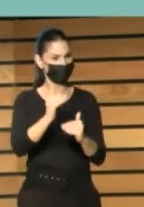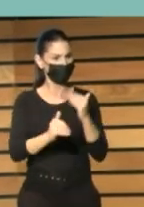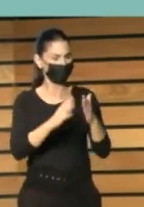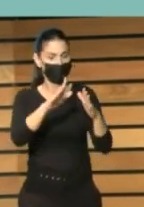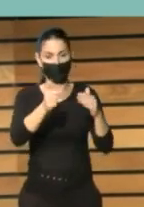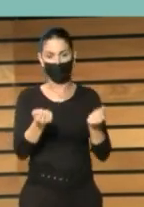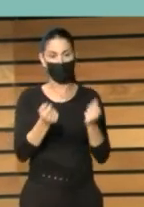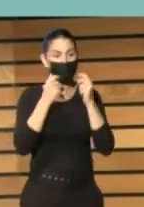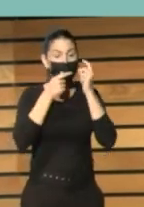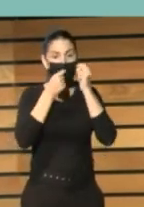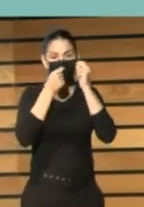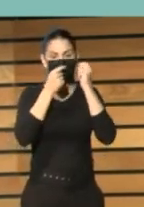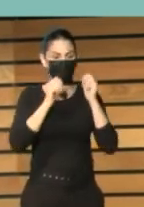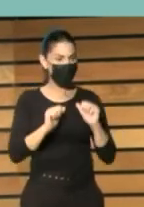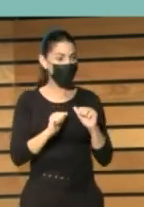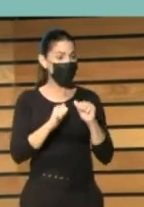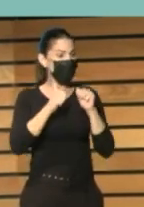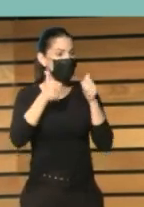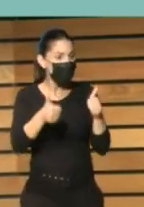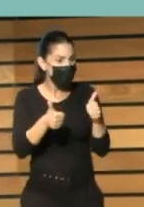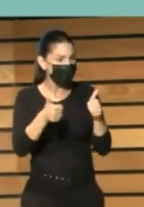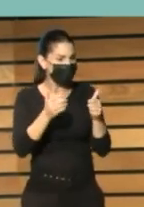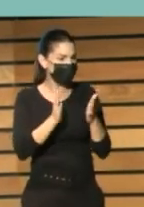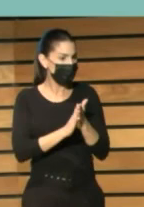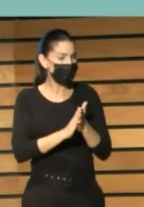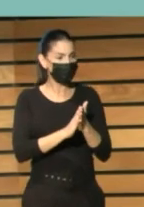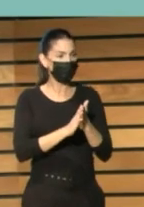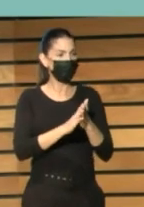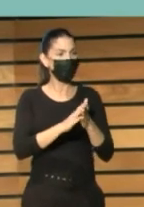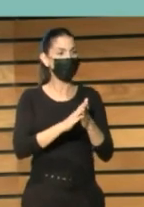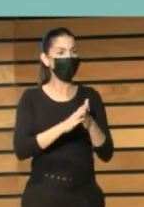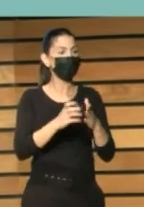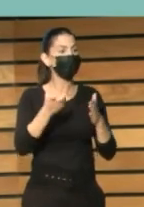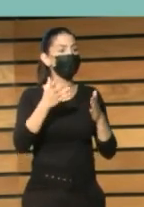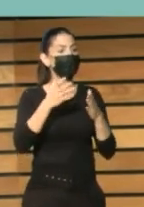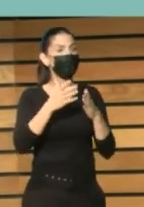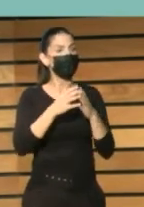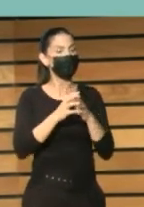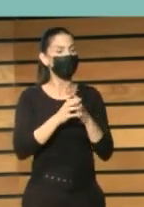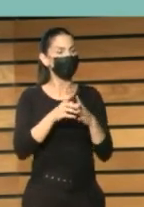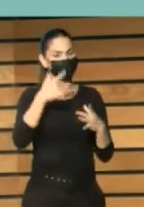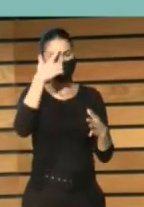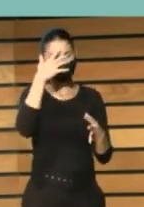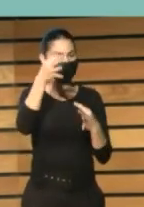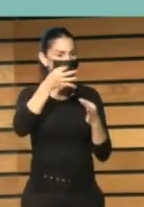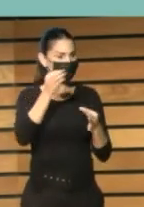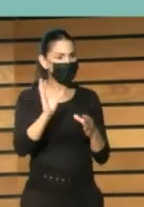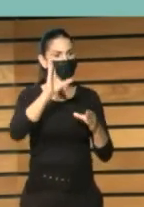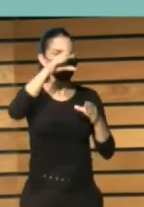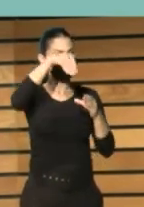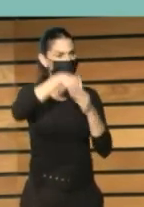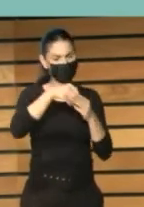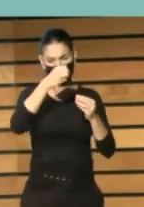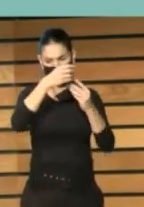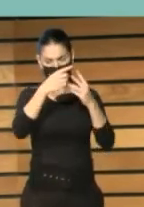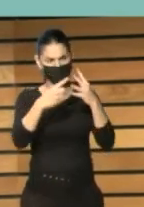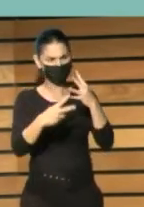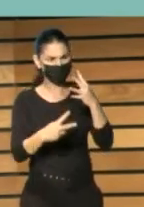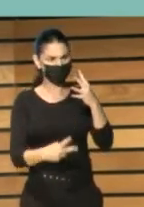planificación, el hardware, el software, procesado de archivos, los metadatos, la estructura de contenidos y nombres de archivo,